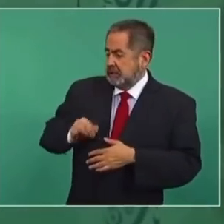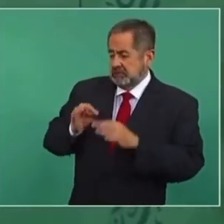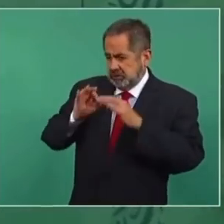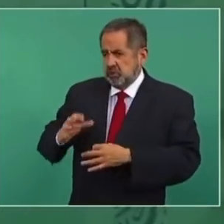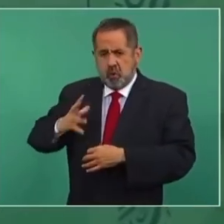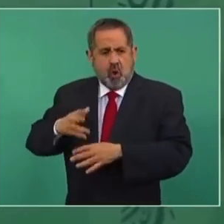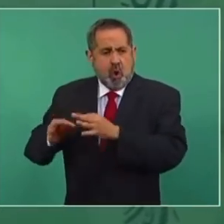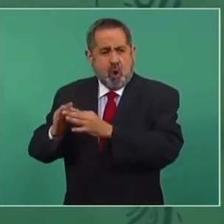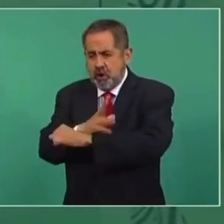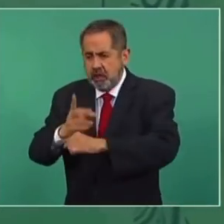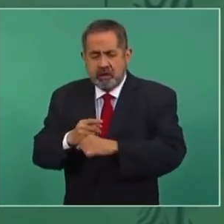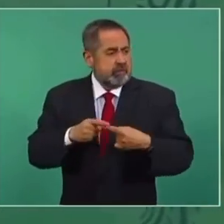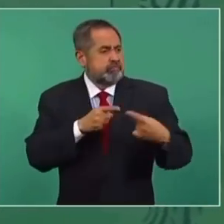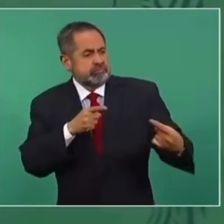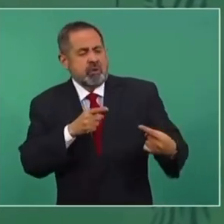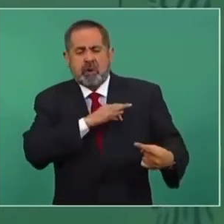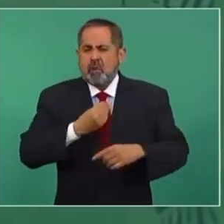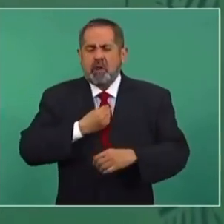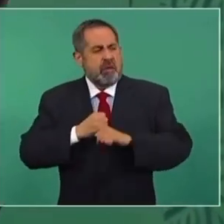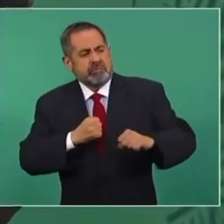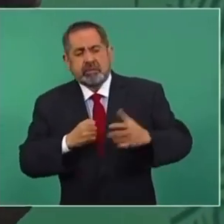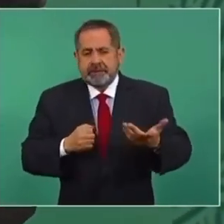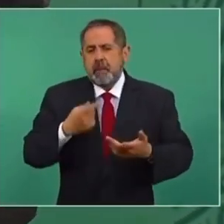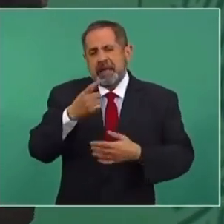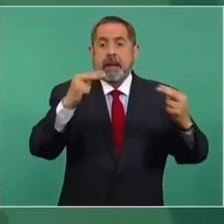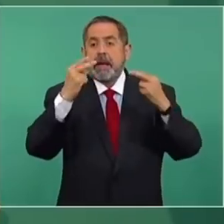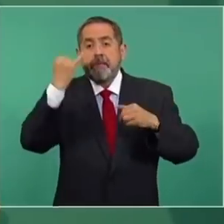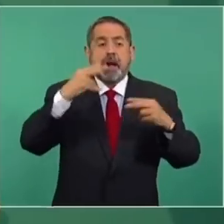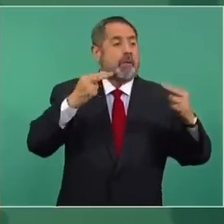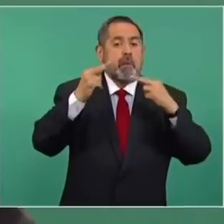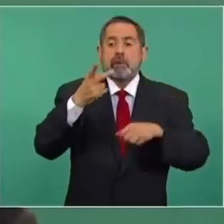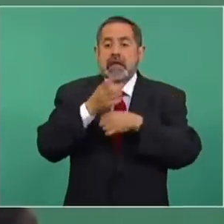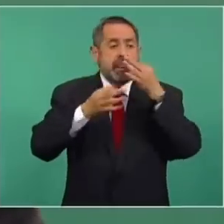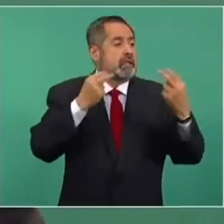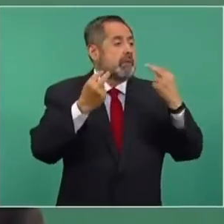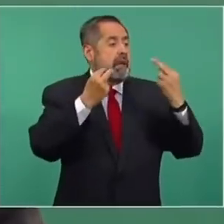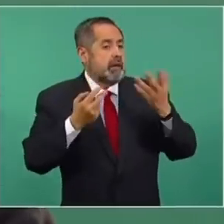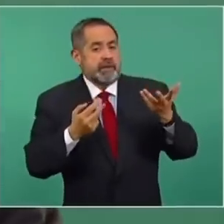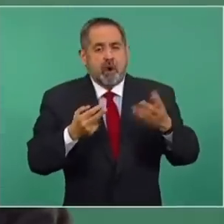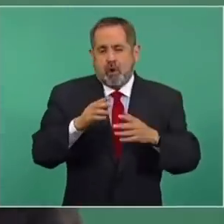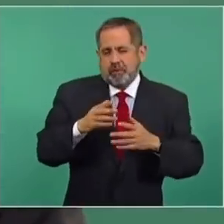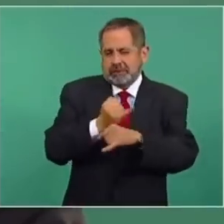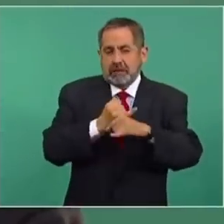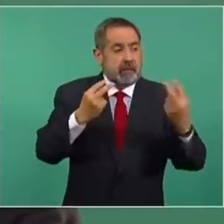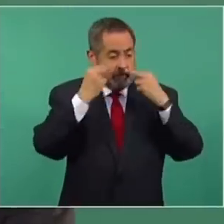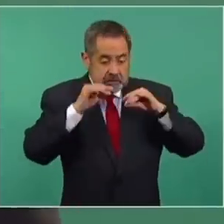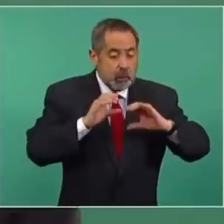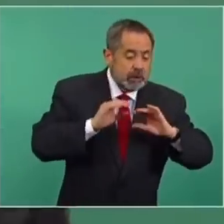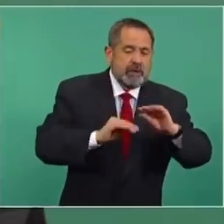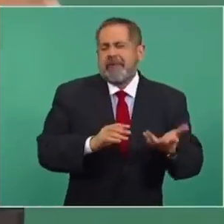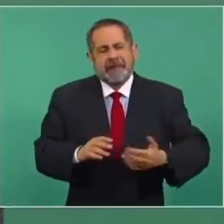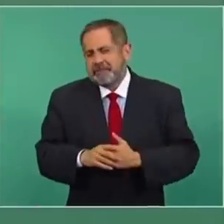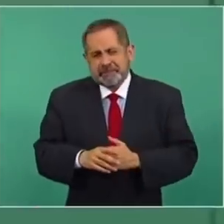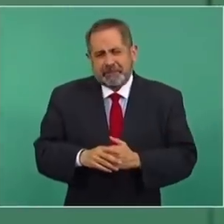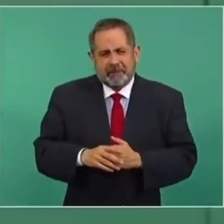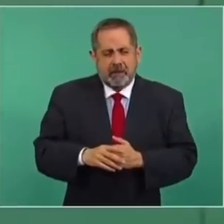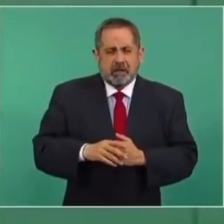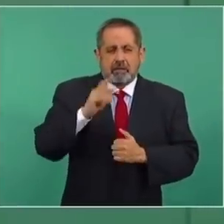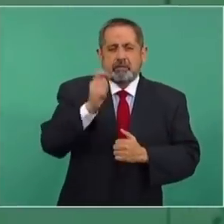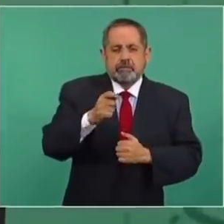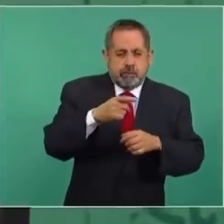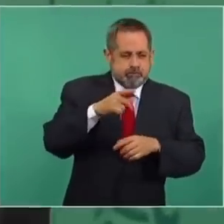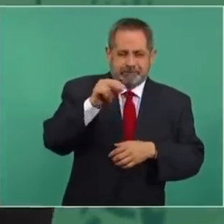al conservadurismo. Entonces, es para los jóvenes, o ahora que están de moda las redes sociales. Si estoy constantemente